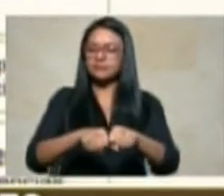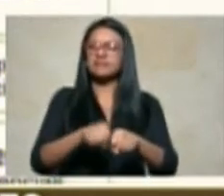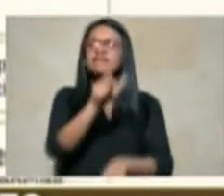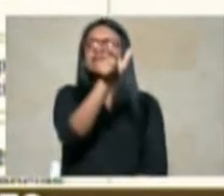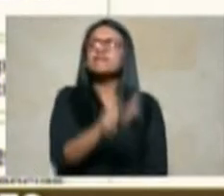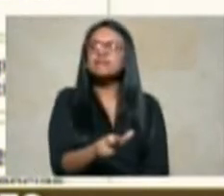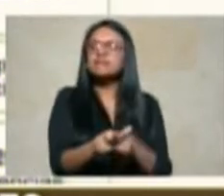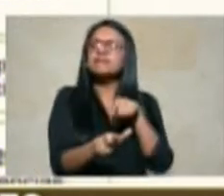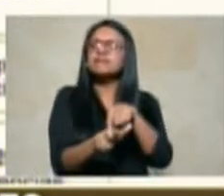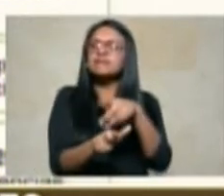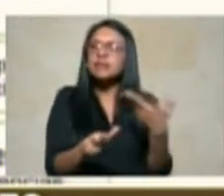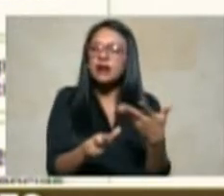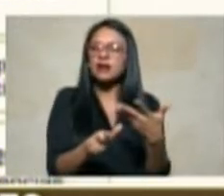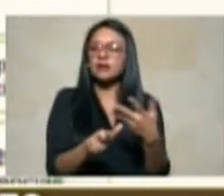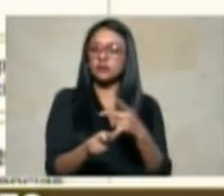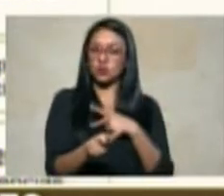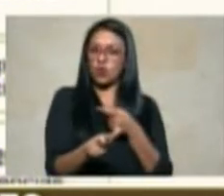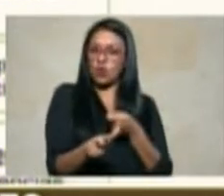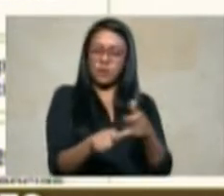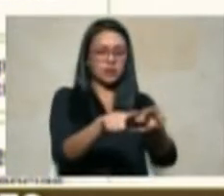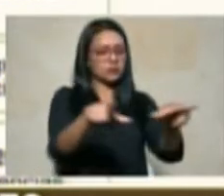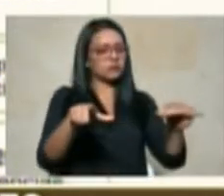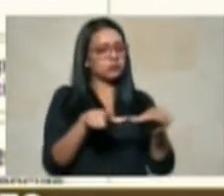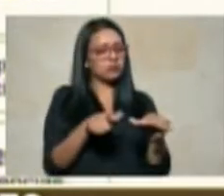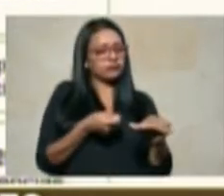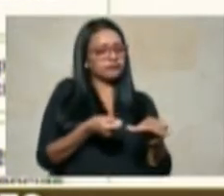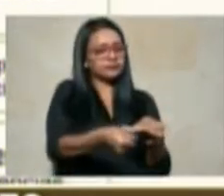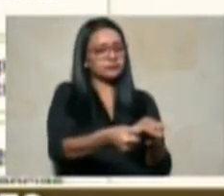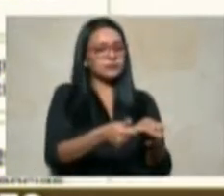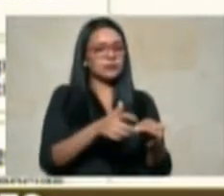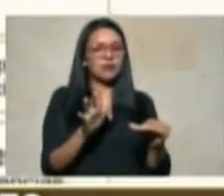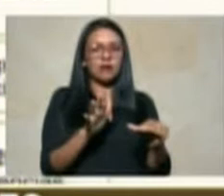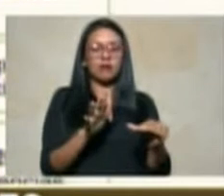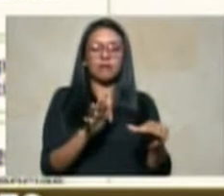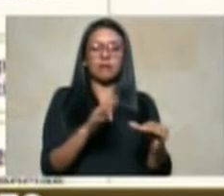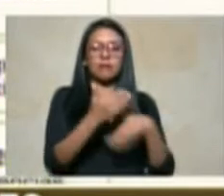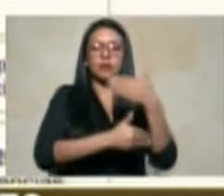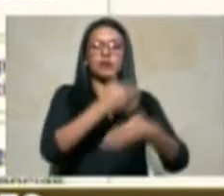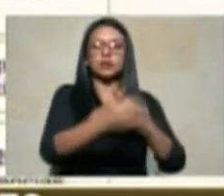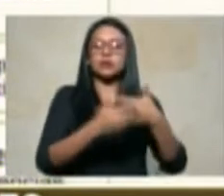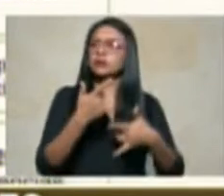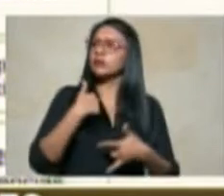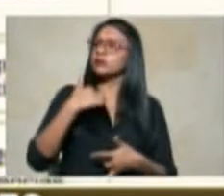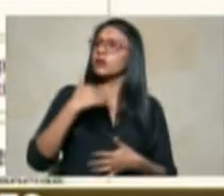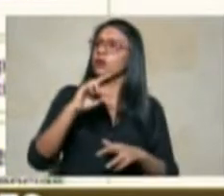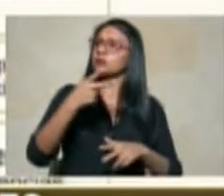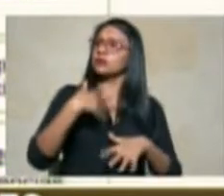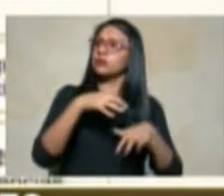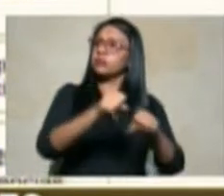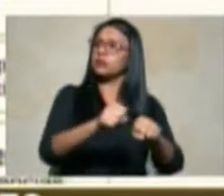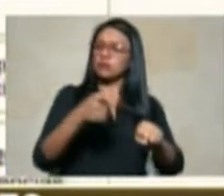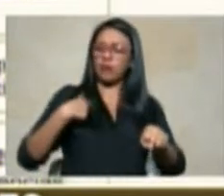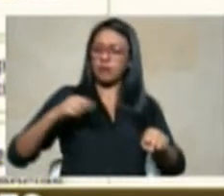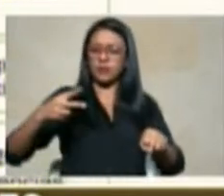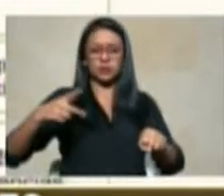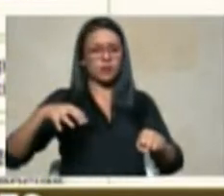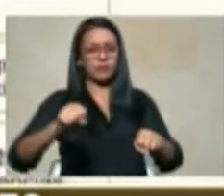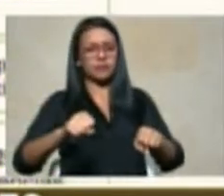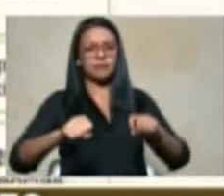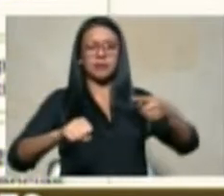predio y que se vio inmersa en un proceso de reclamación o restitución y a la cual el gobierno colombiano